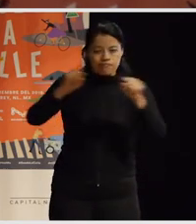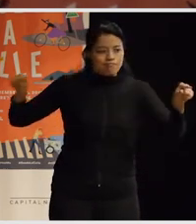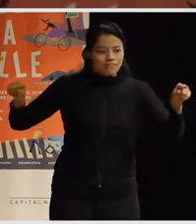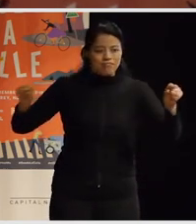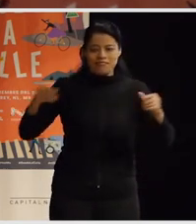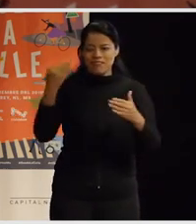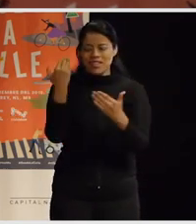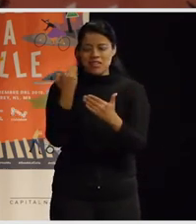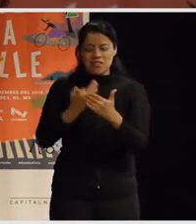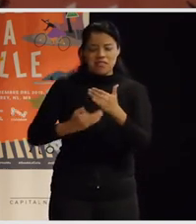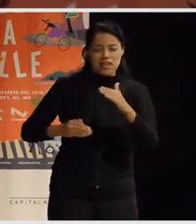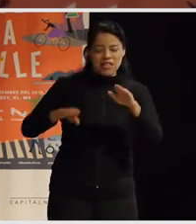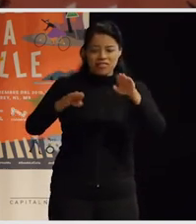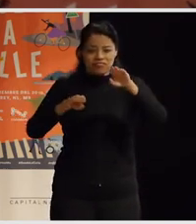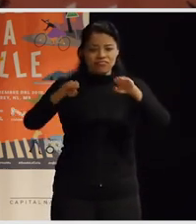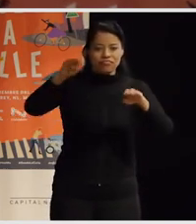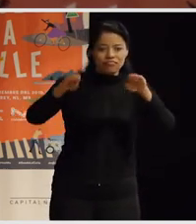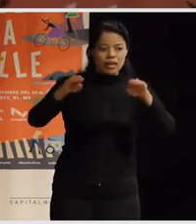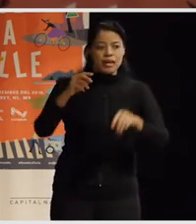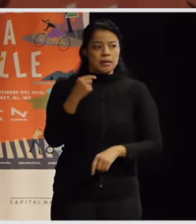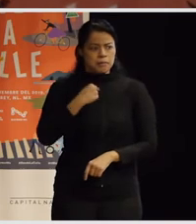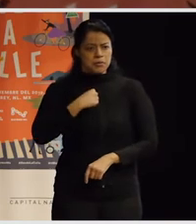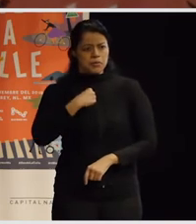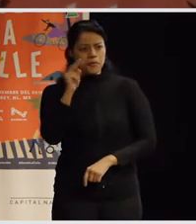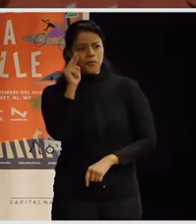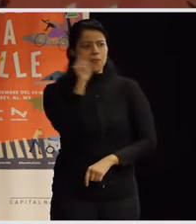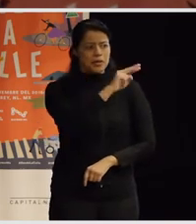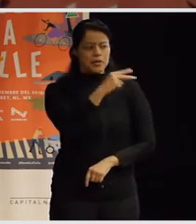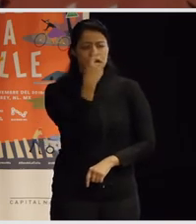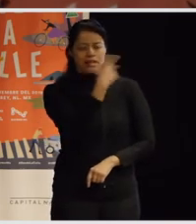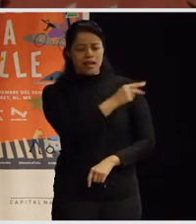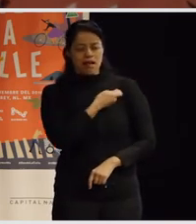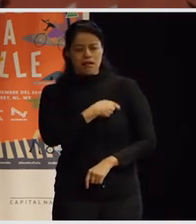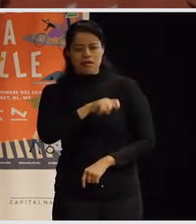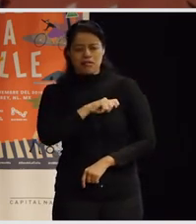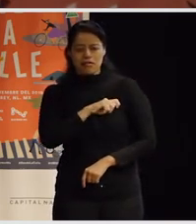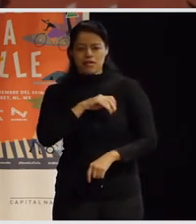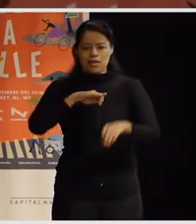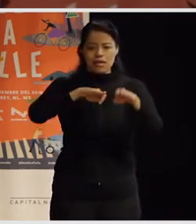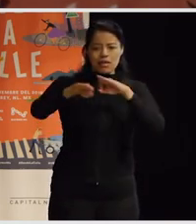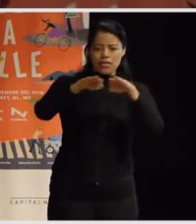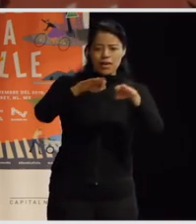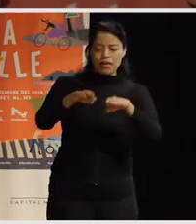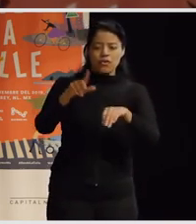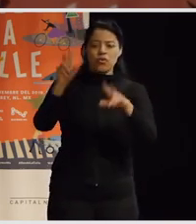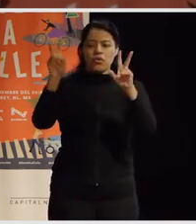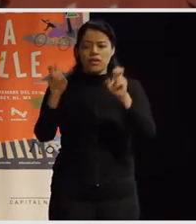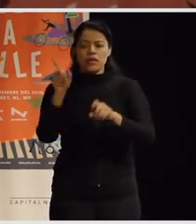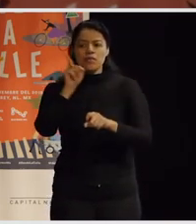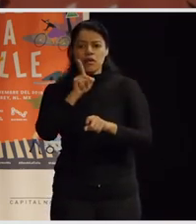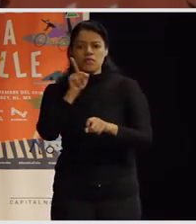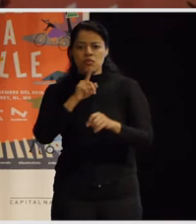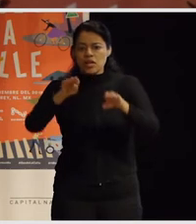entenderlo, de compartirlo, pero veo que ustedes están, el trabajo que están haciendo es sumamente equilibrado y